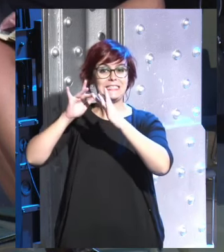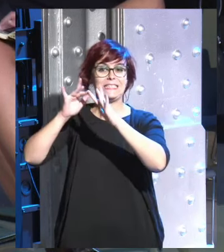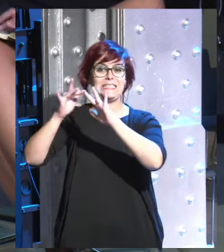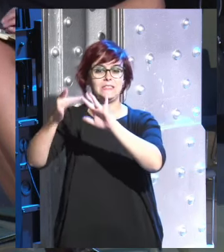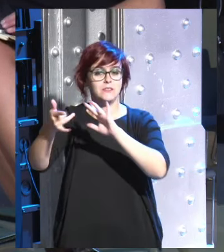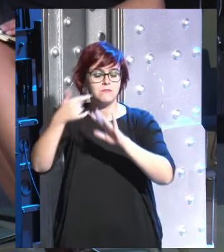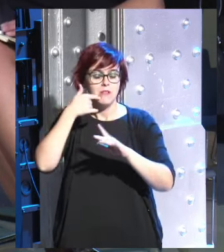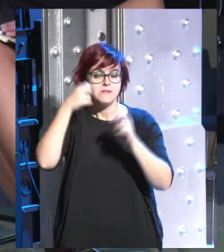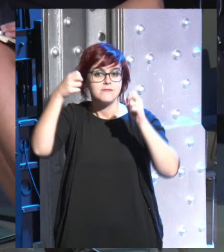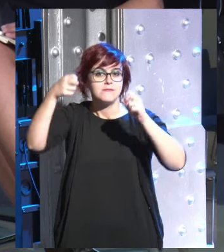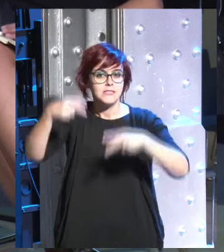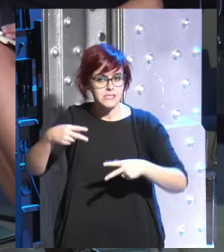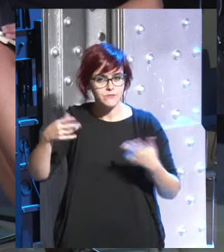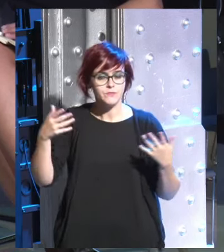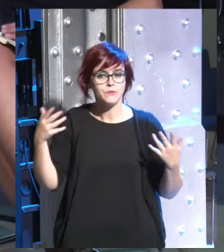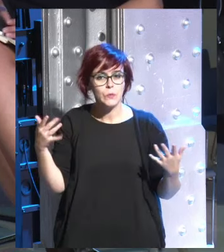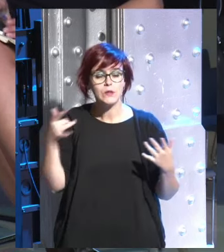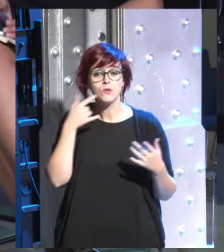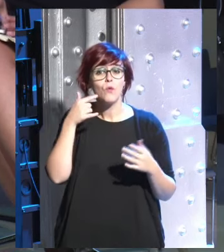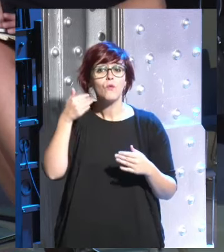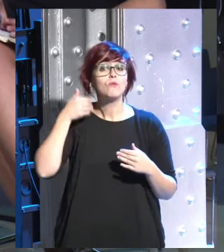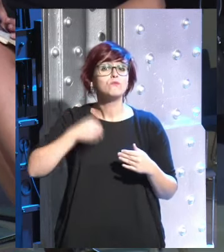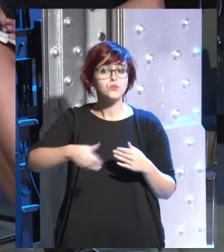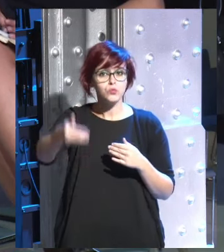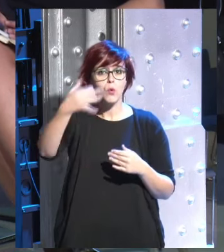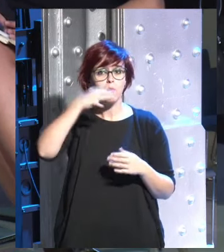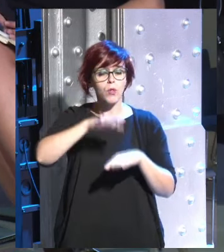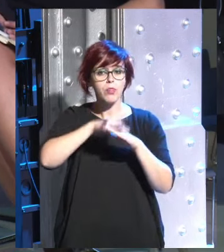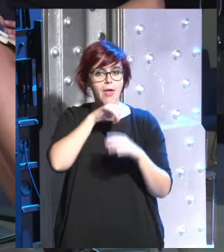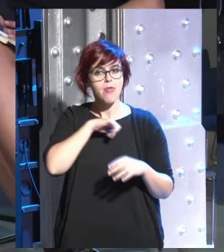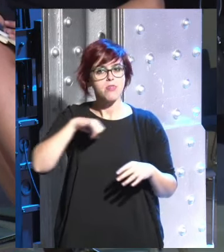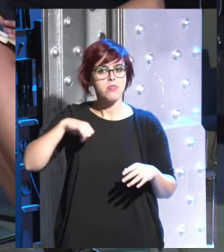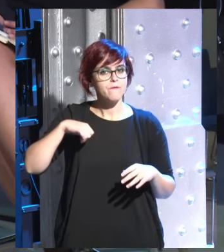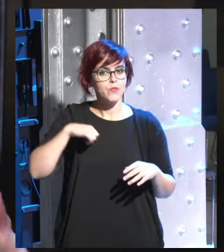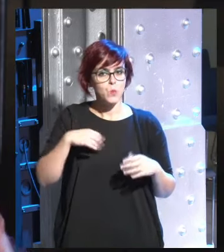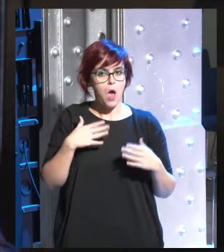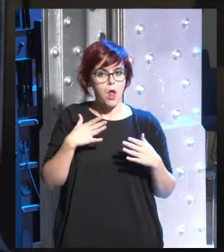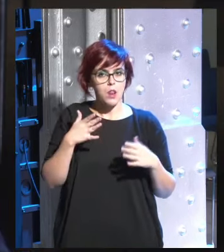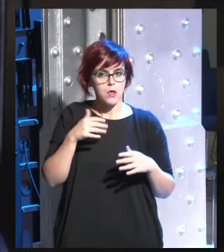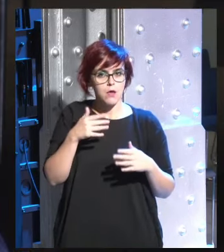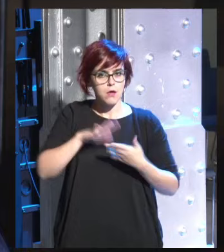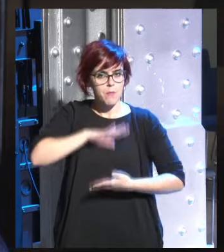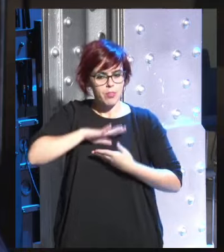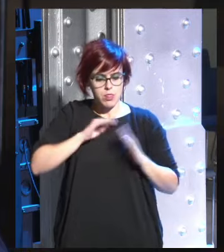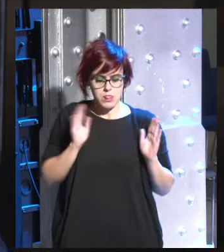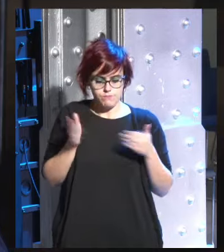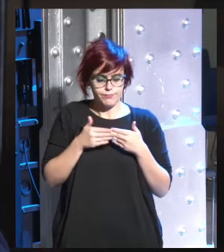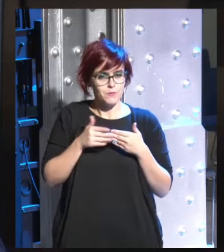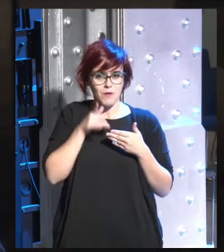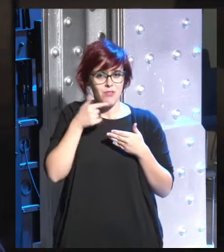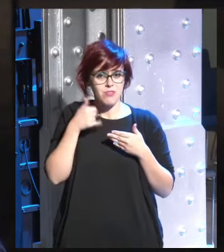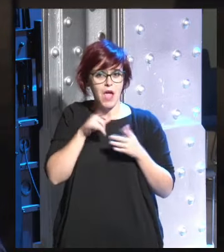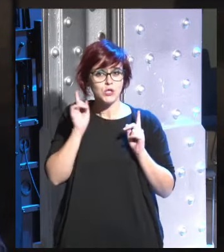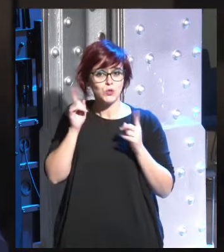resultado final será que podríamos perder completamente nuestra individualidad para ser capaces de existir